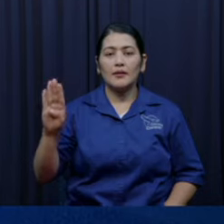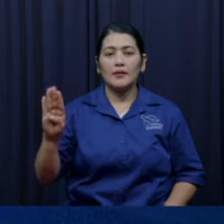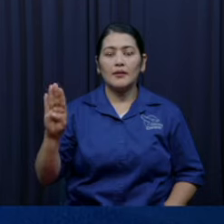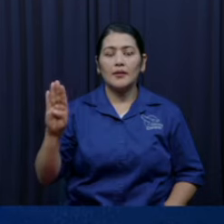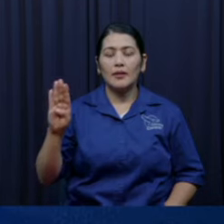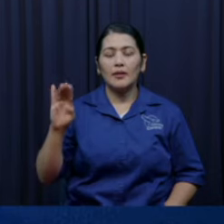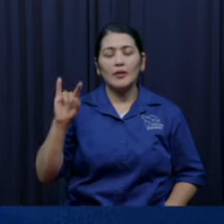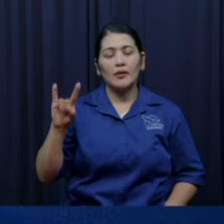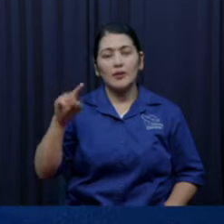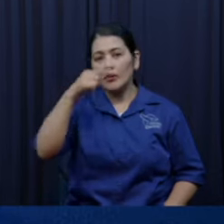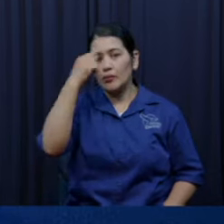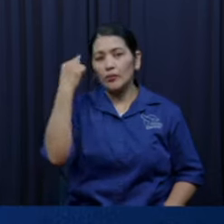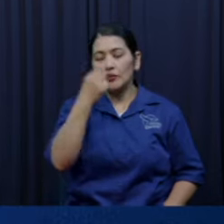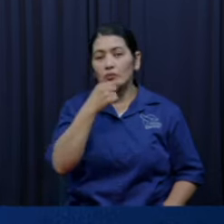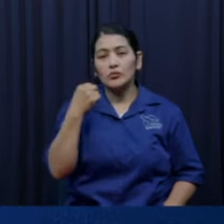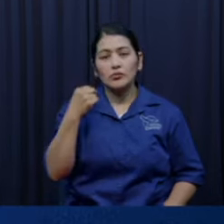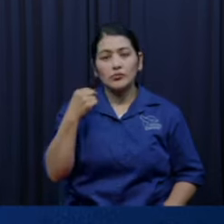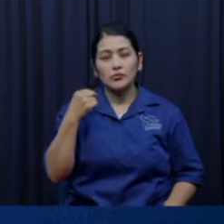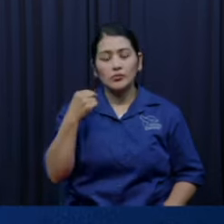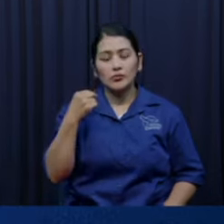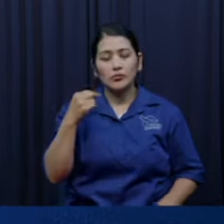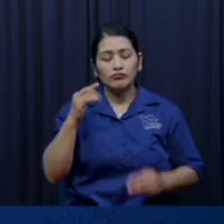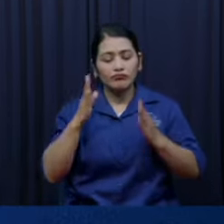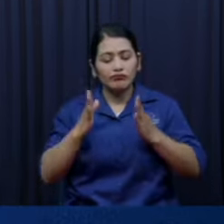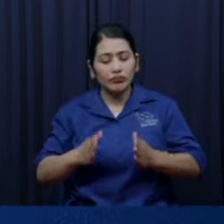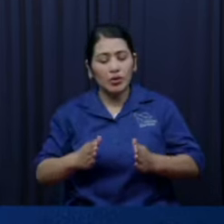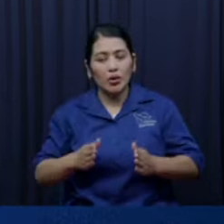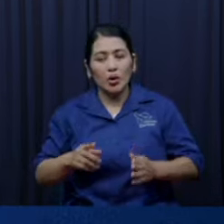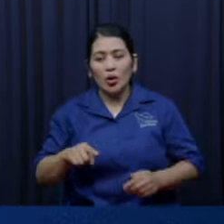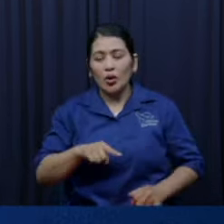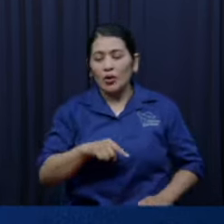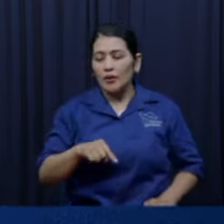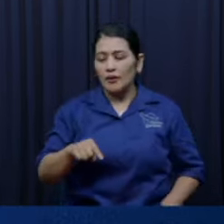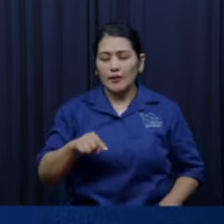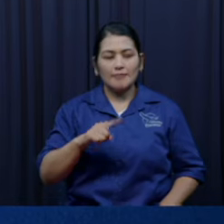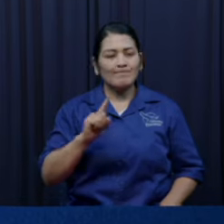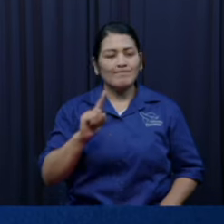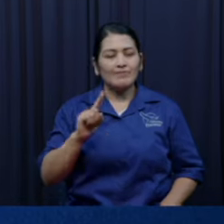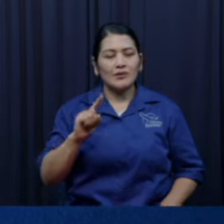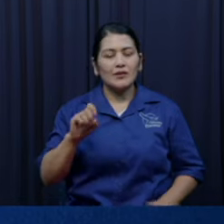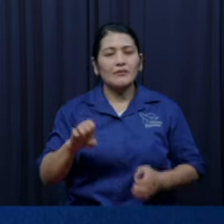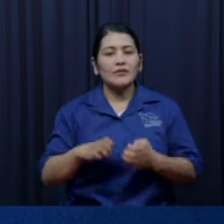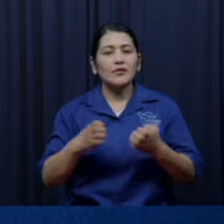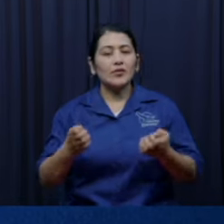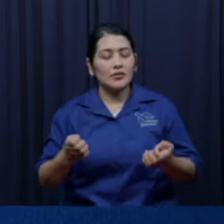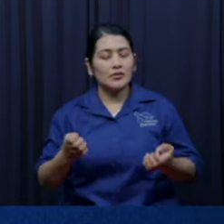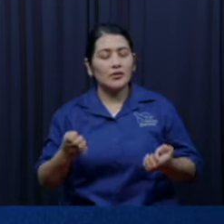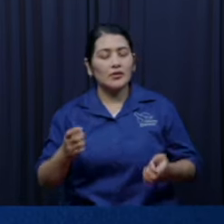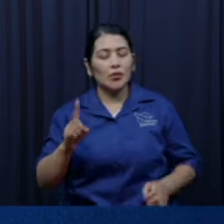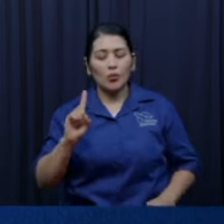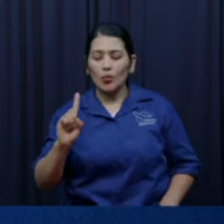y capitán y Joab hijo de Sarbia subió primero y fue hecho jefe